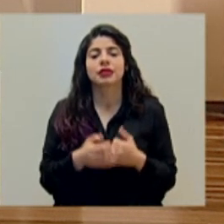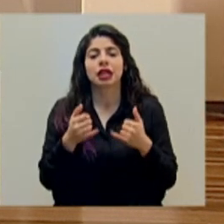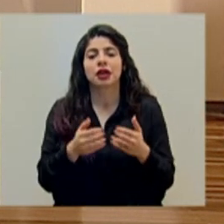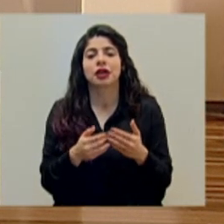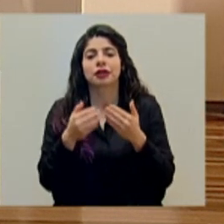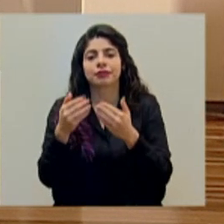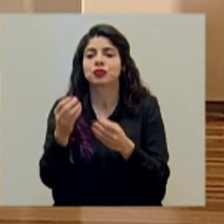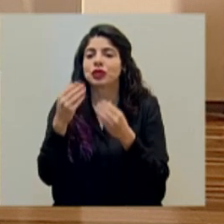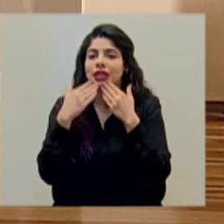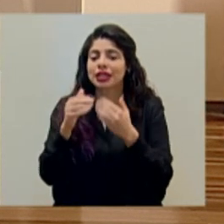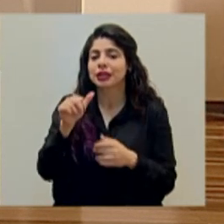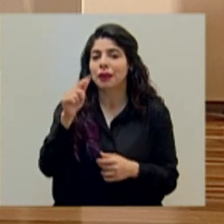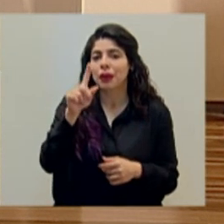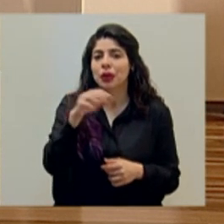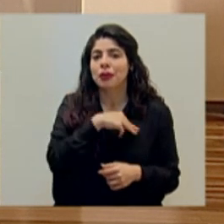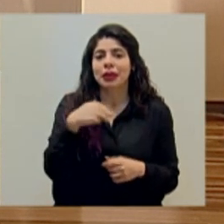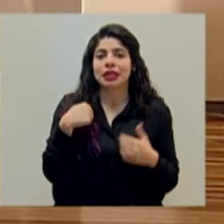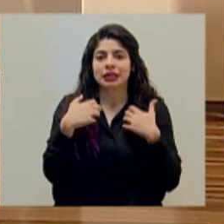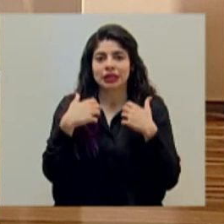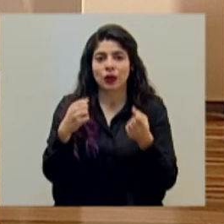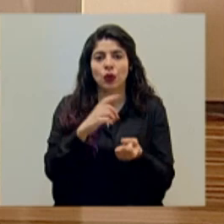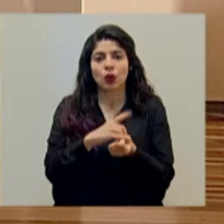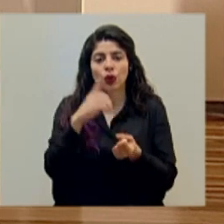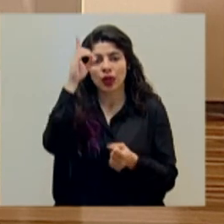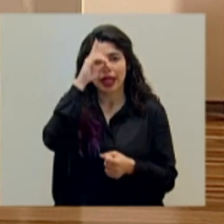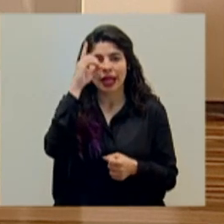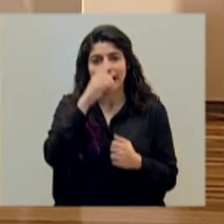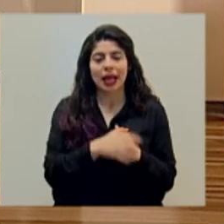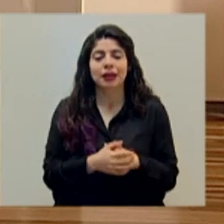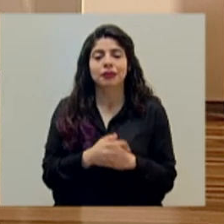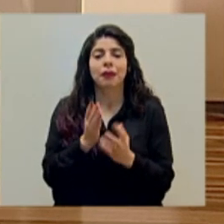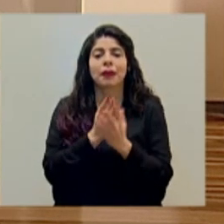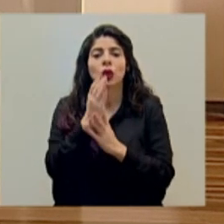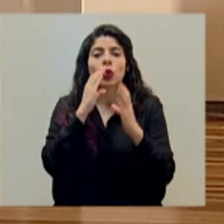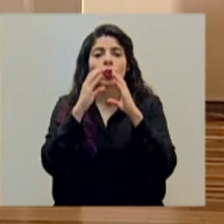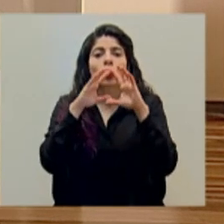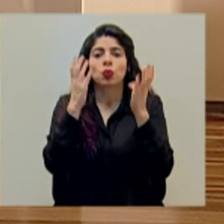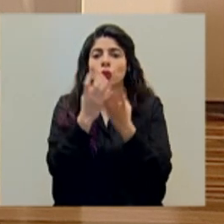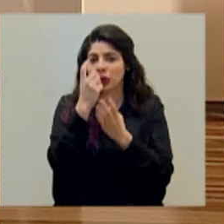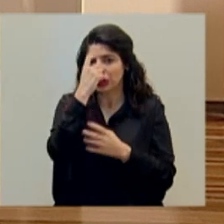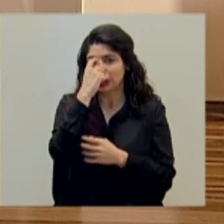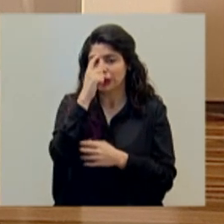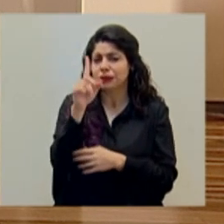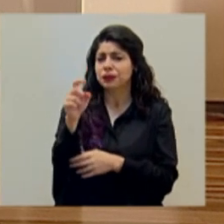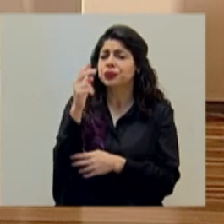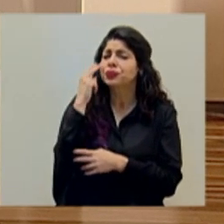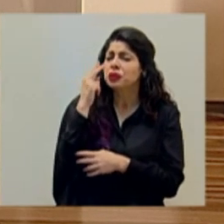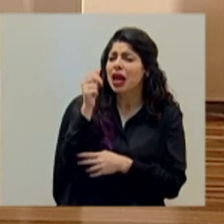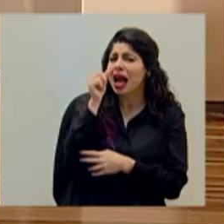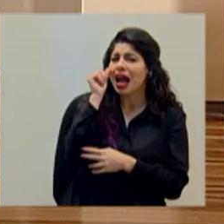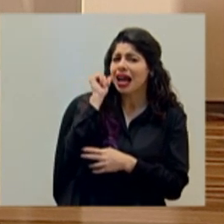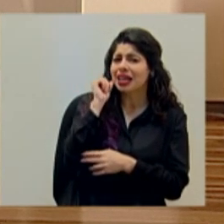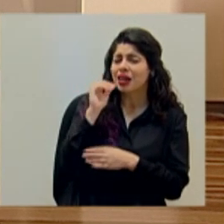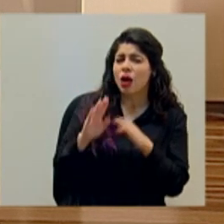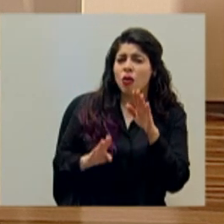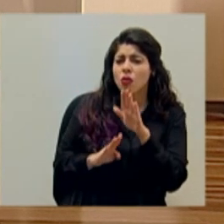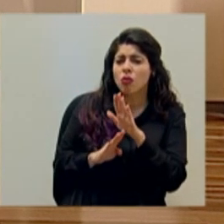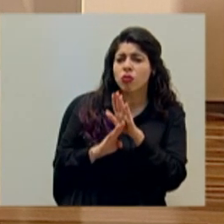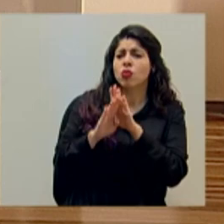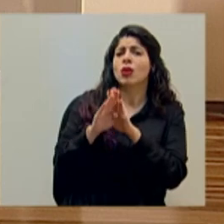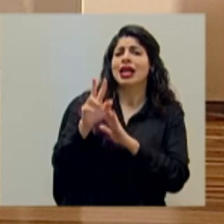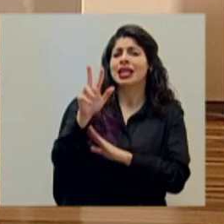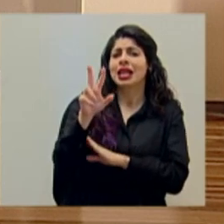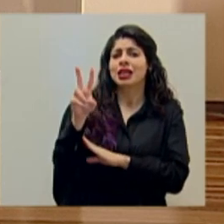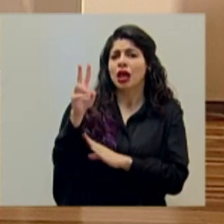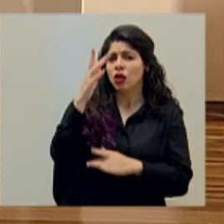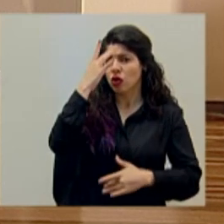siguiente consulta para el señor ministro de salud doctor Daniel Salas del medio de comunicación Mundo Escazú. Observamos ayer un aumento de 32 casos positivos